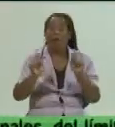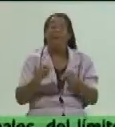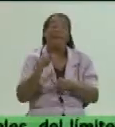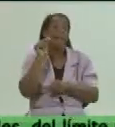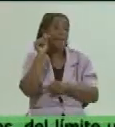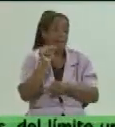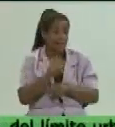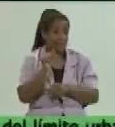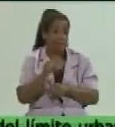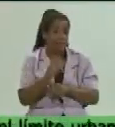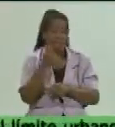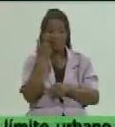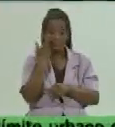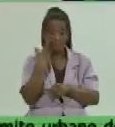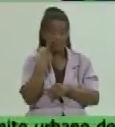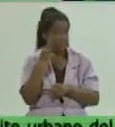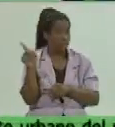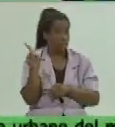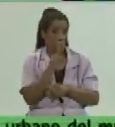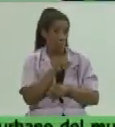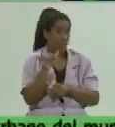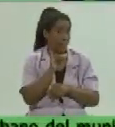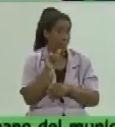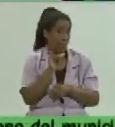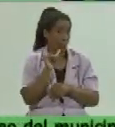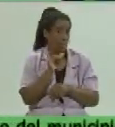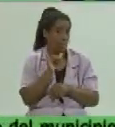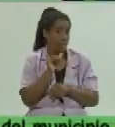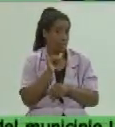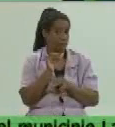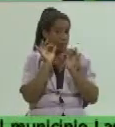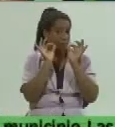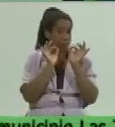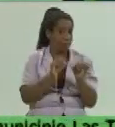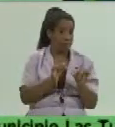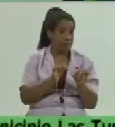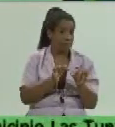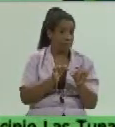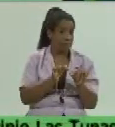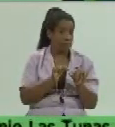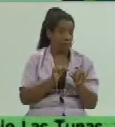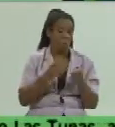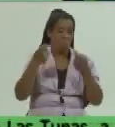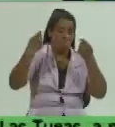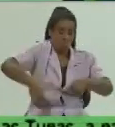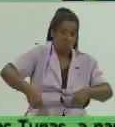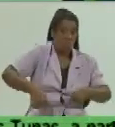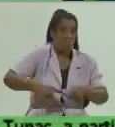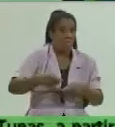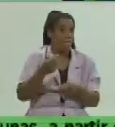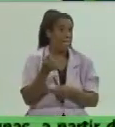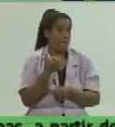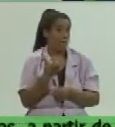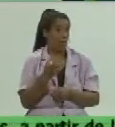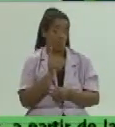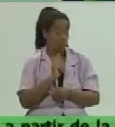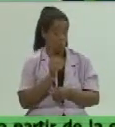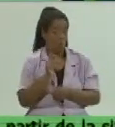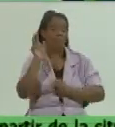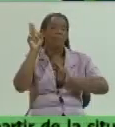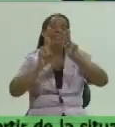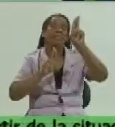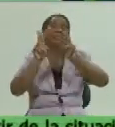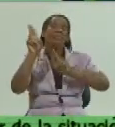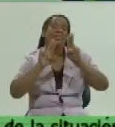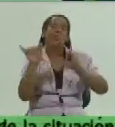concertar no es lo mismo concertar que imponer un precio y la definición